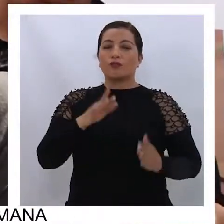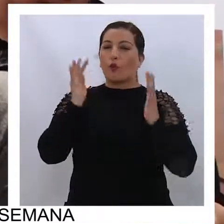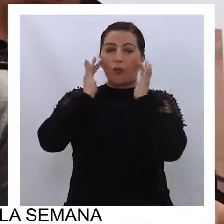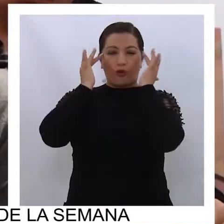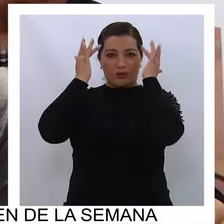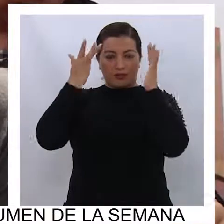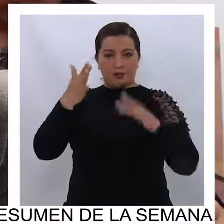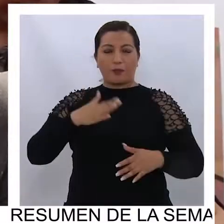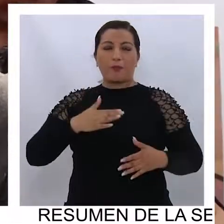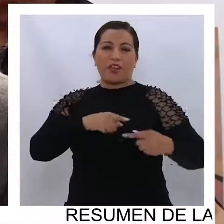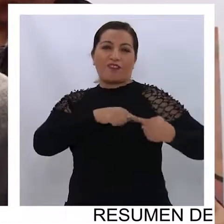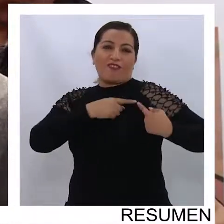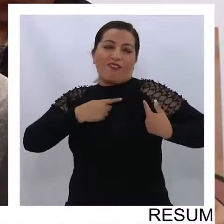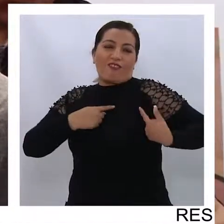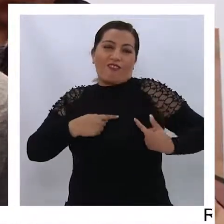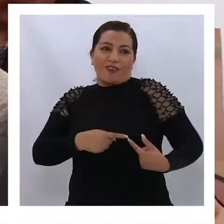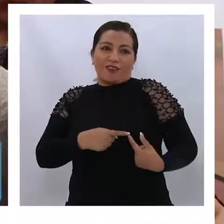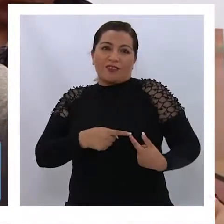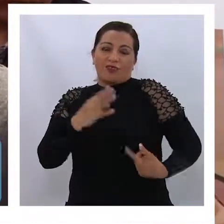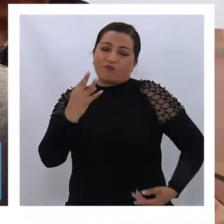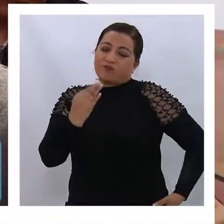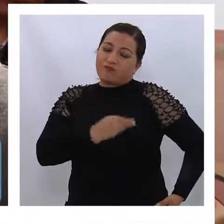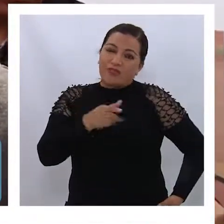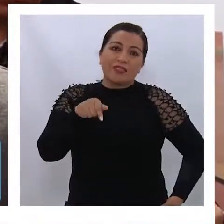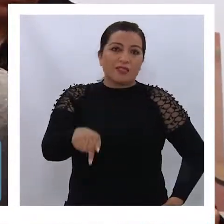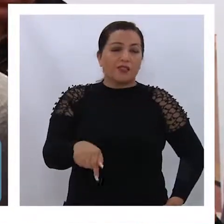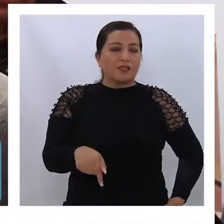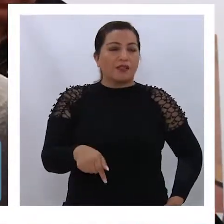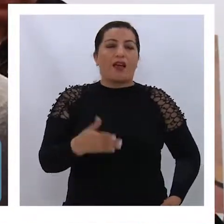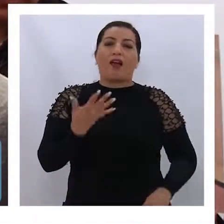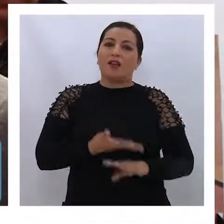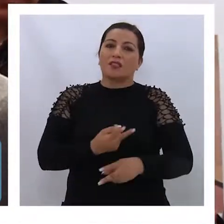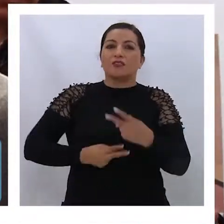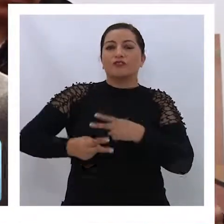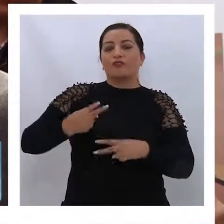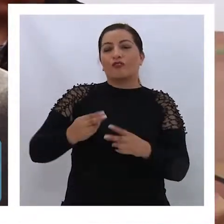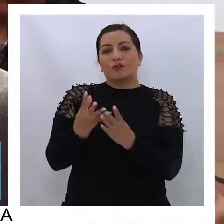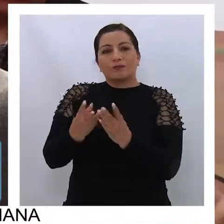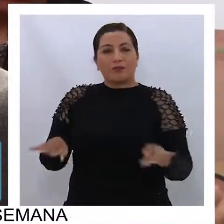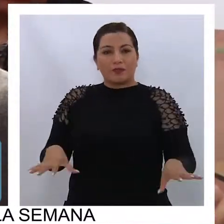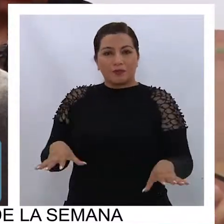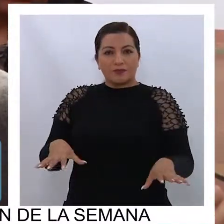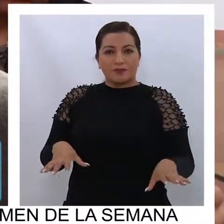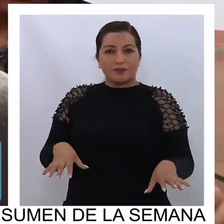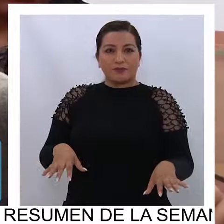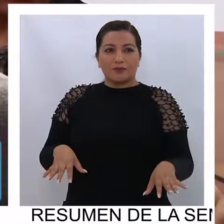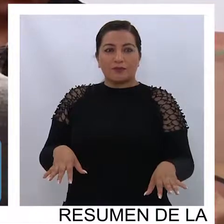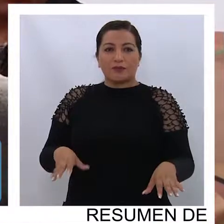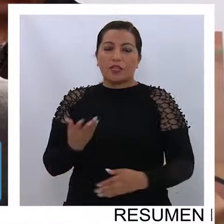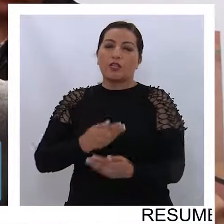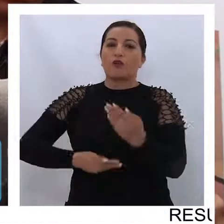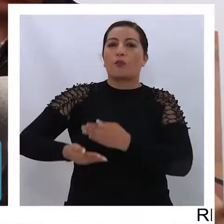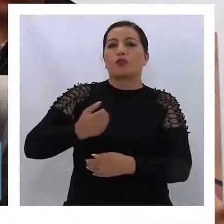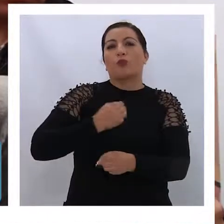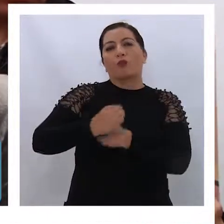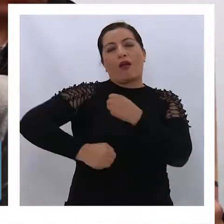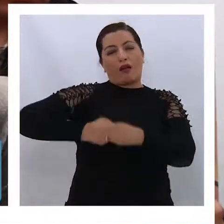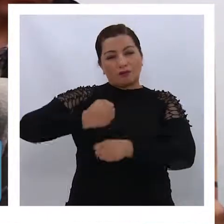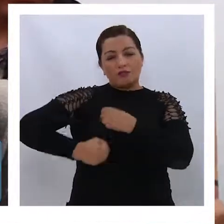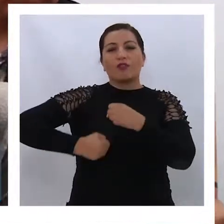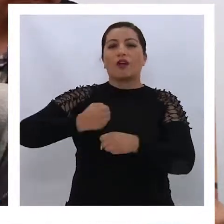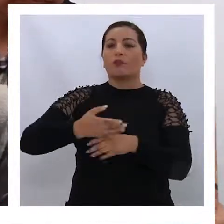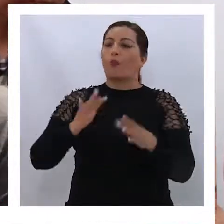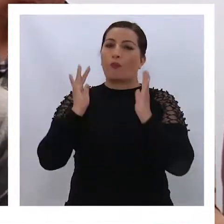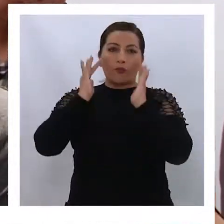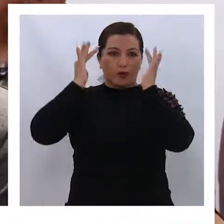contentos, con nuestro corazón igual entristecido, ¿no es cierto?, porque igual hay historia atrás, hay cosas de convivencia de muchos años,